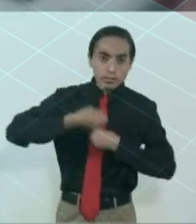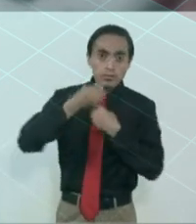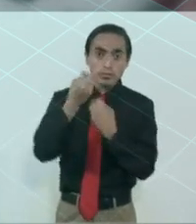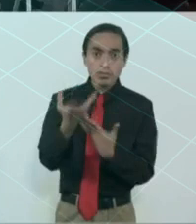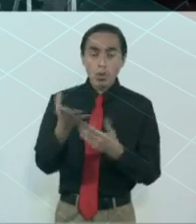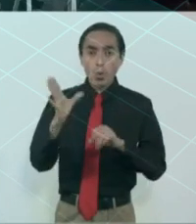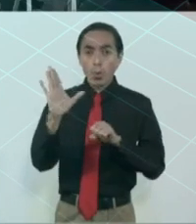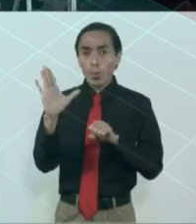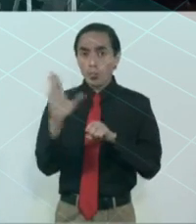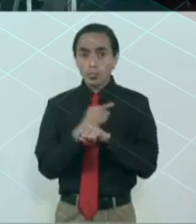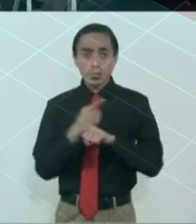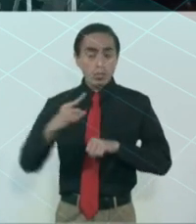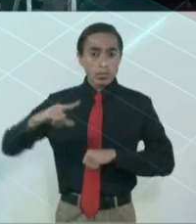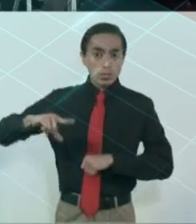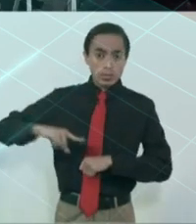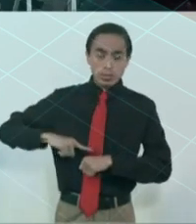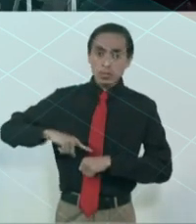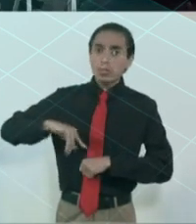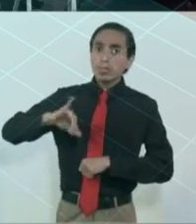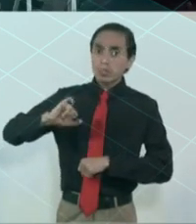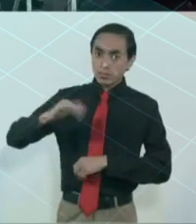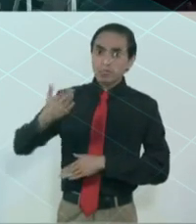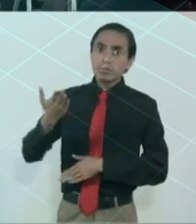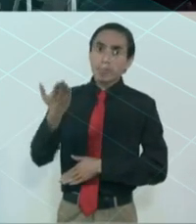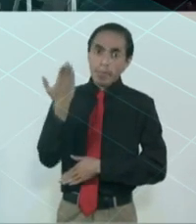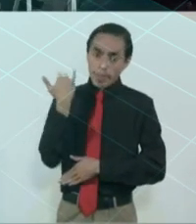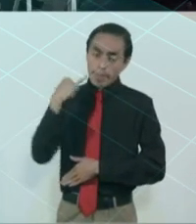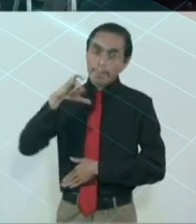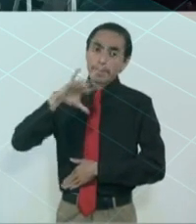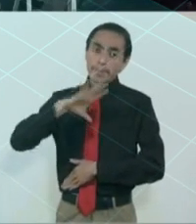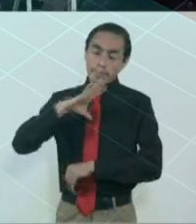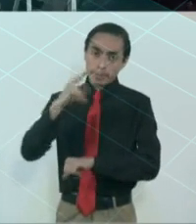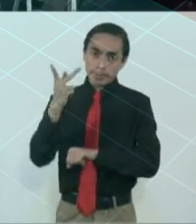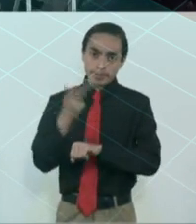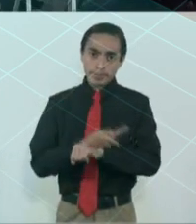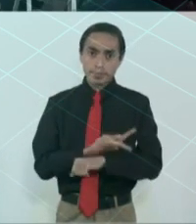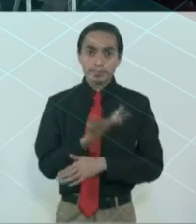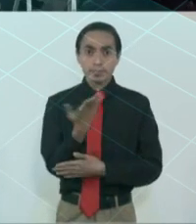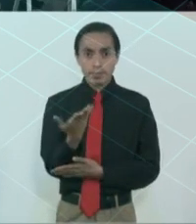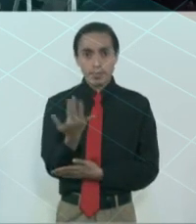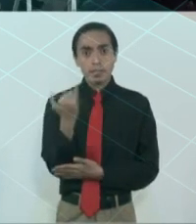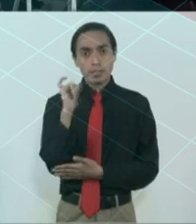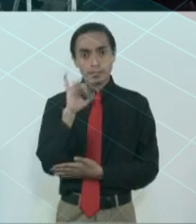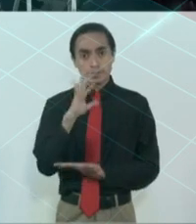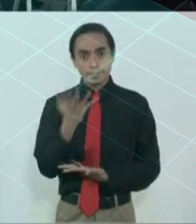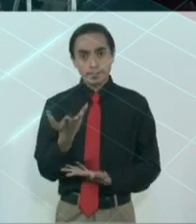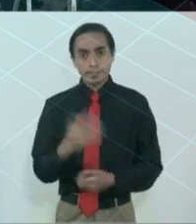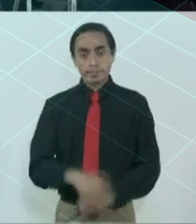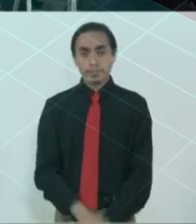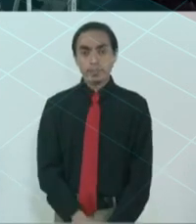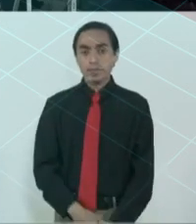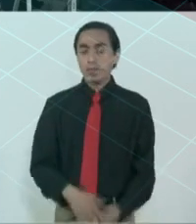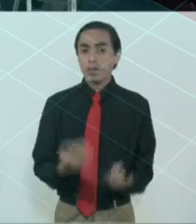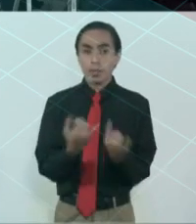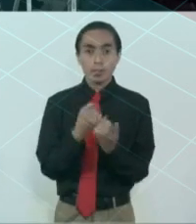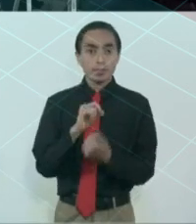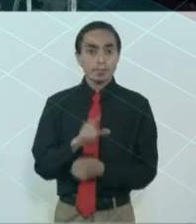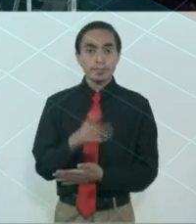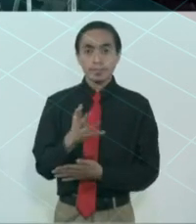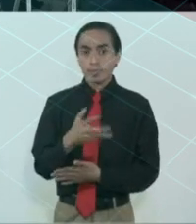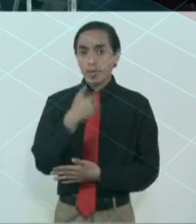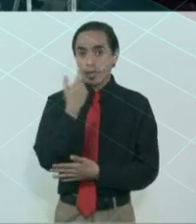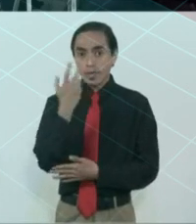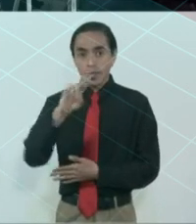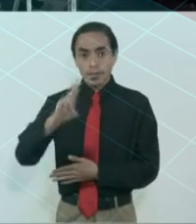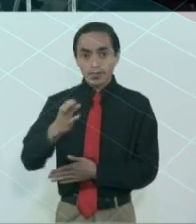como lo fue antes y todo lo que sucedió. Quiero recordar que